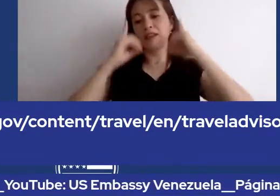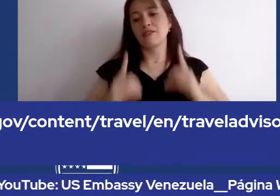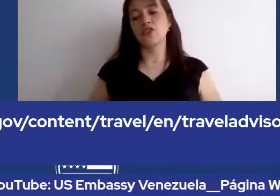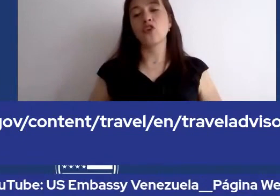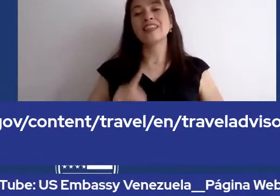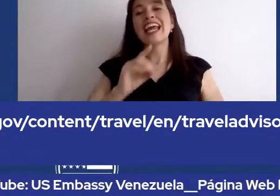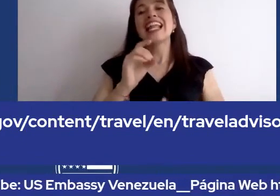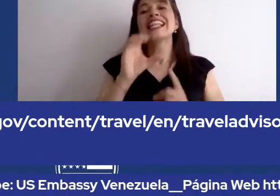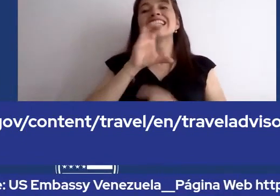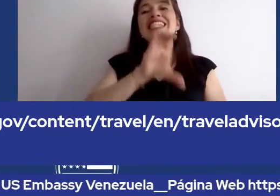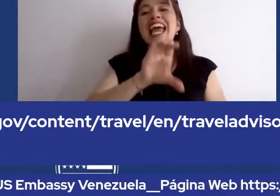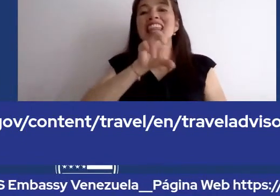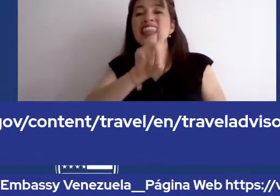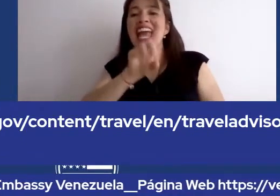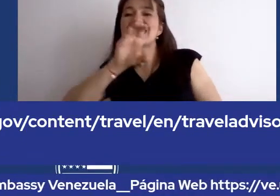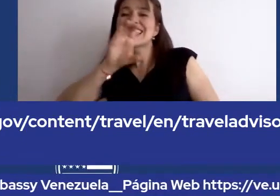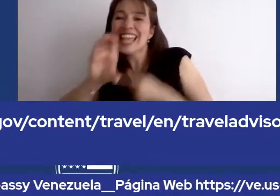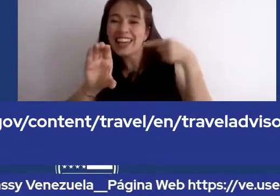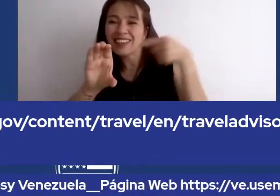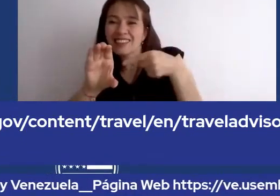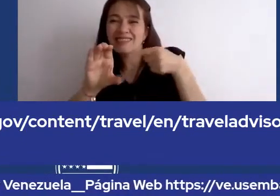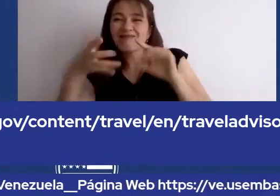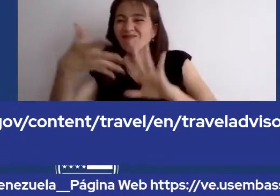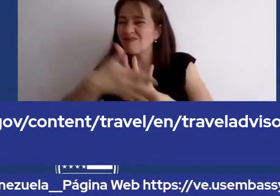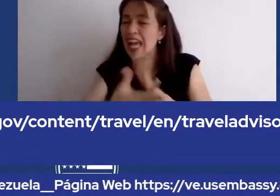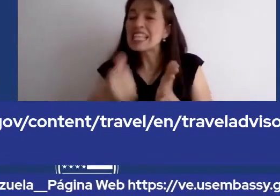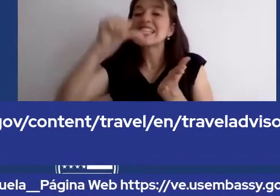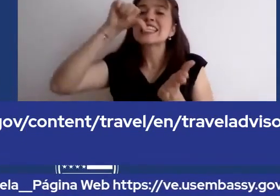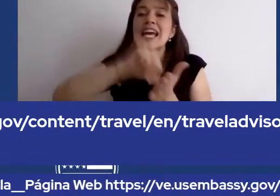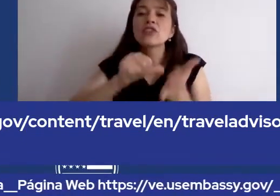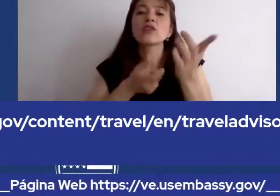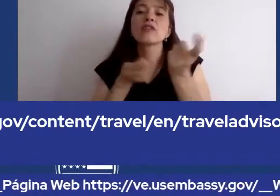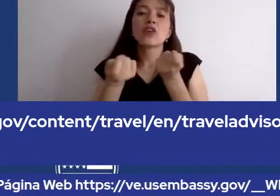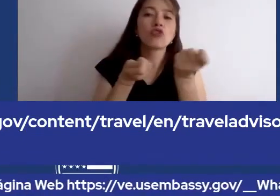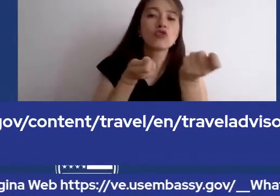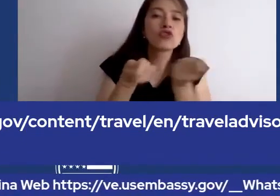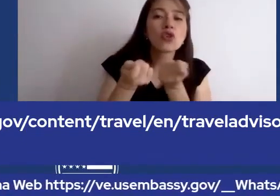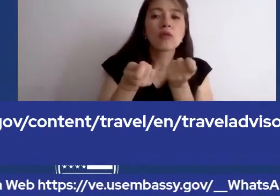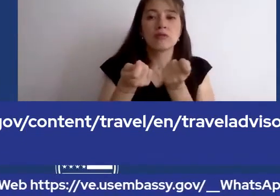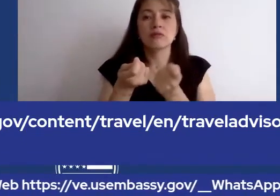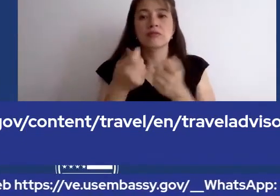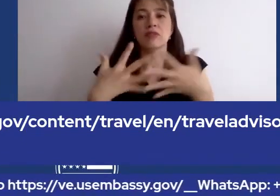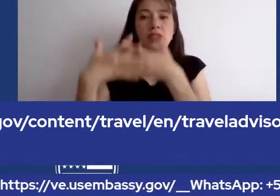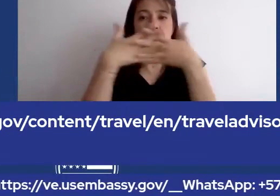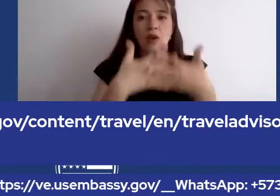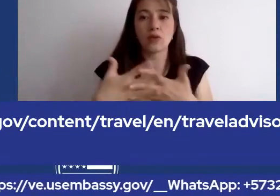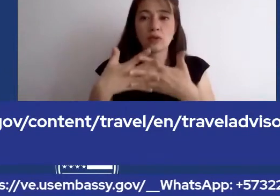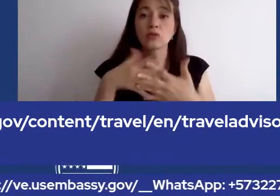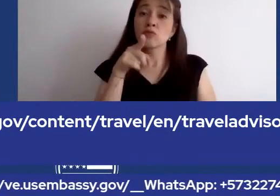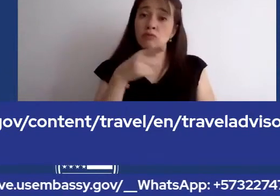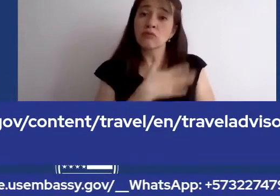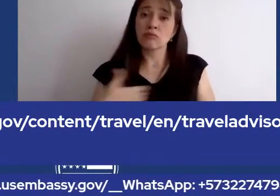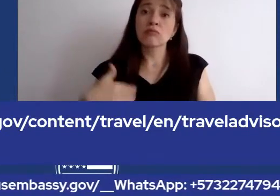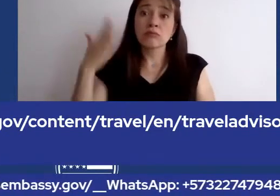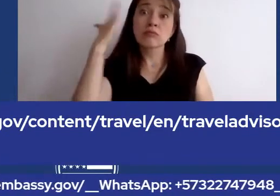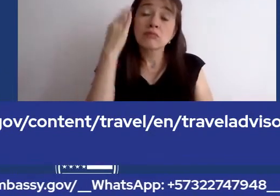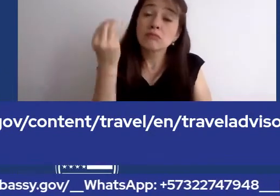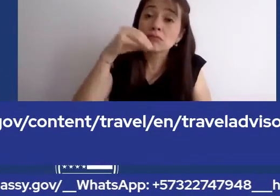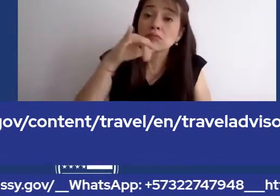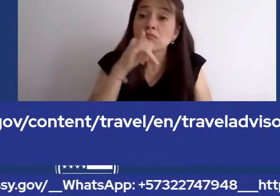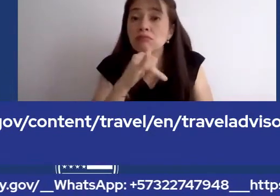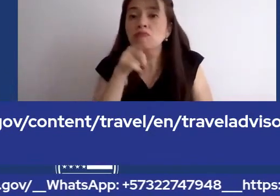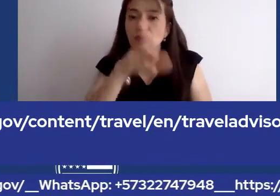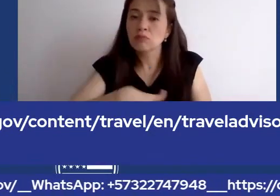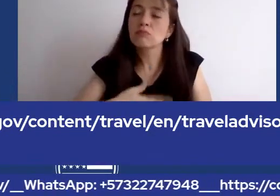del cdc de los eeuu y puede tener puede saber más puede visitar al